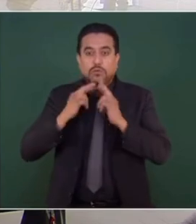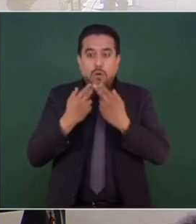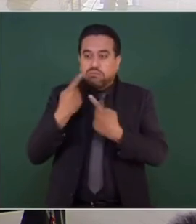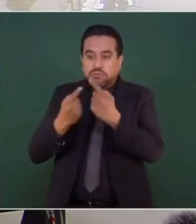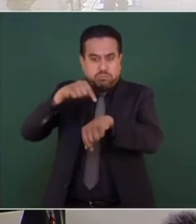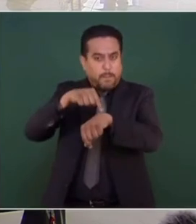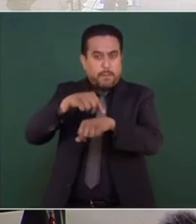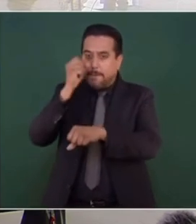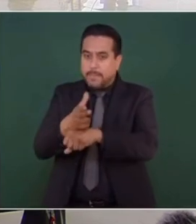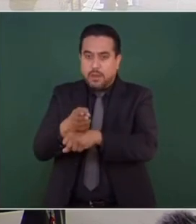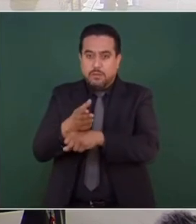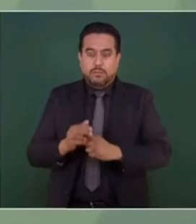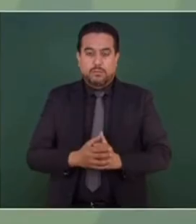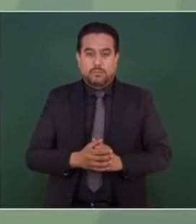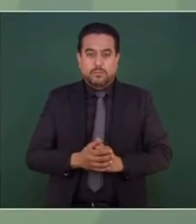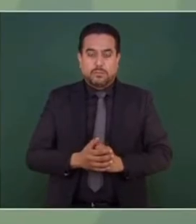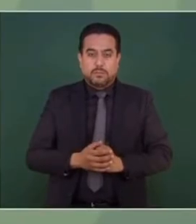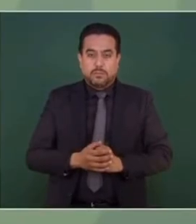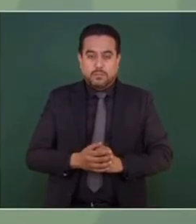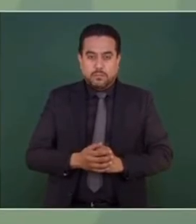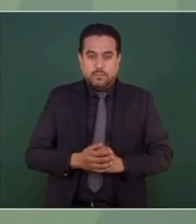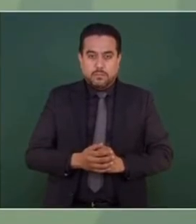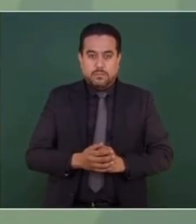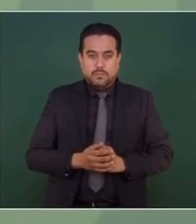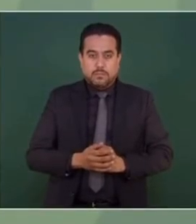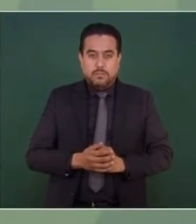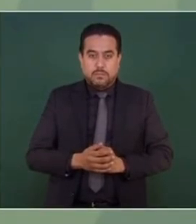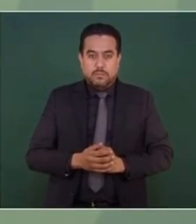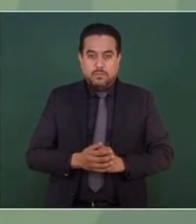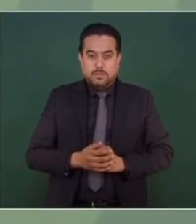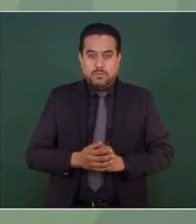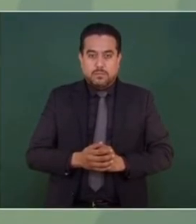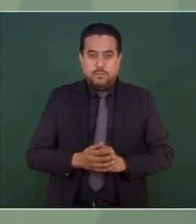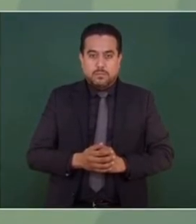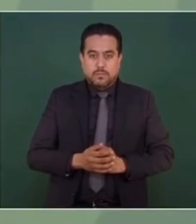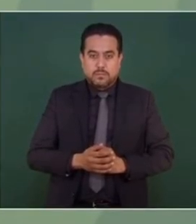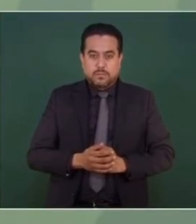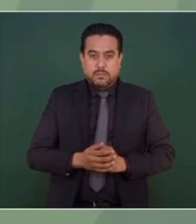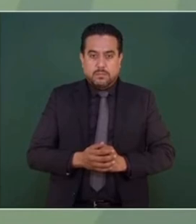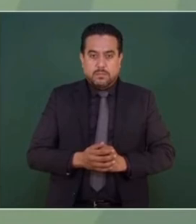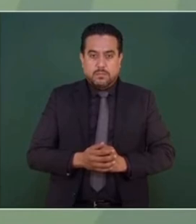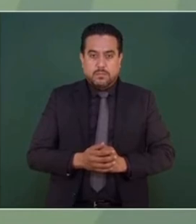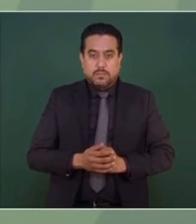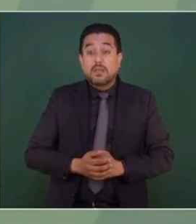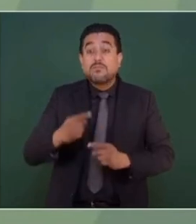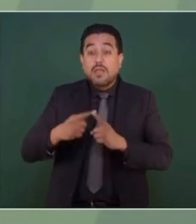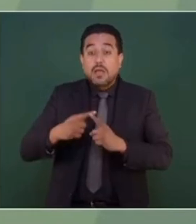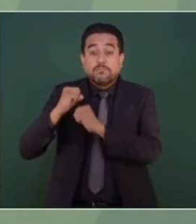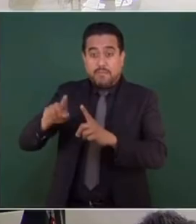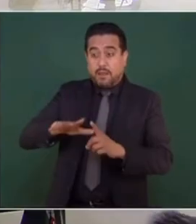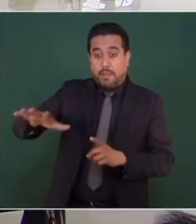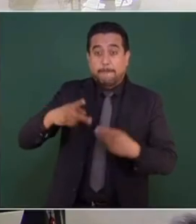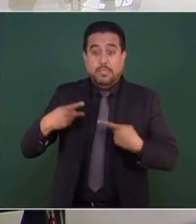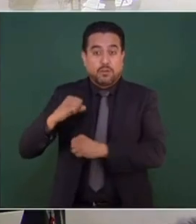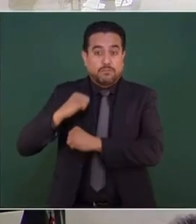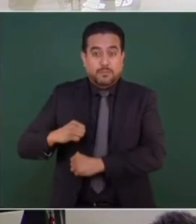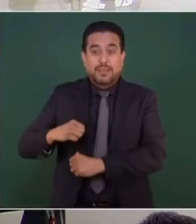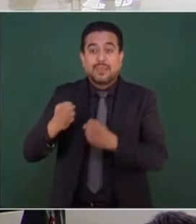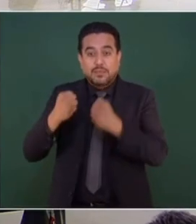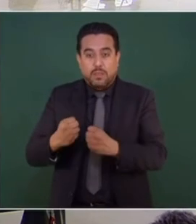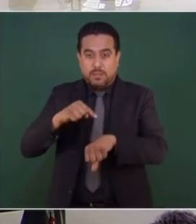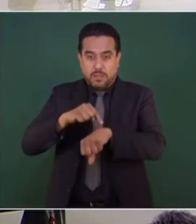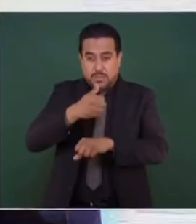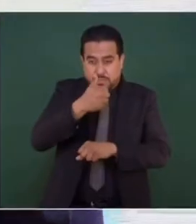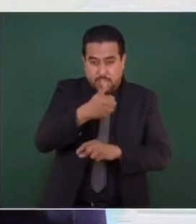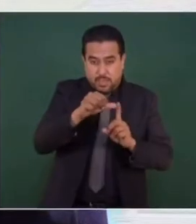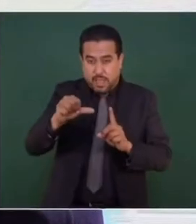muy temprano los responsables de atender el problema de la inseguridad pública, de la violencia. Todos los días